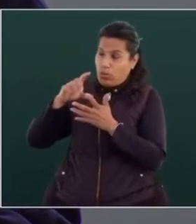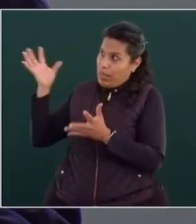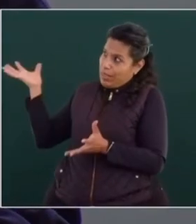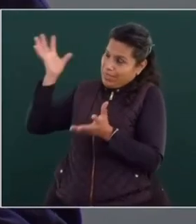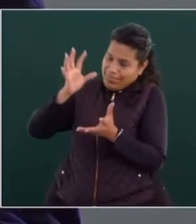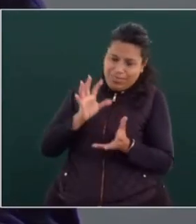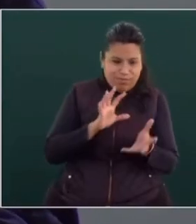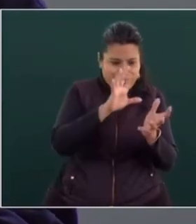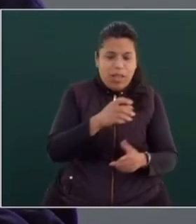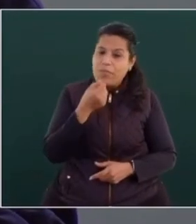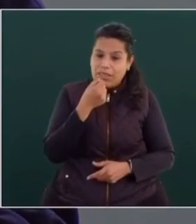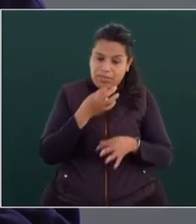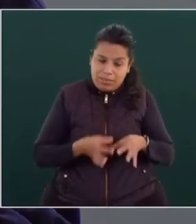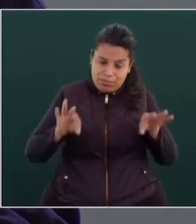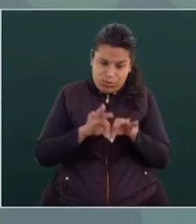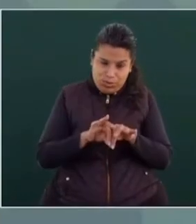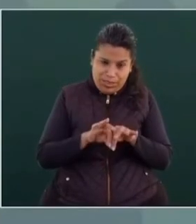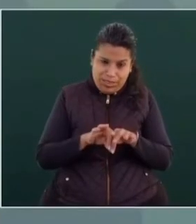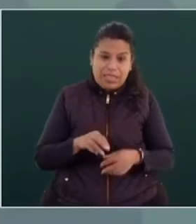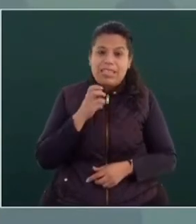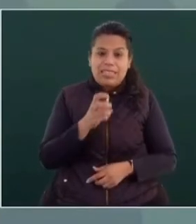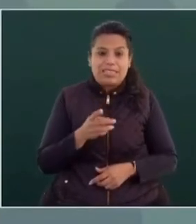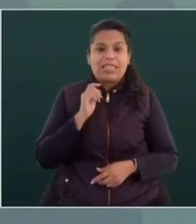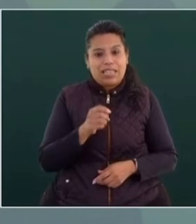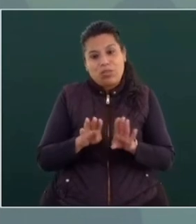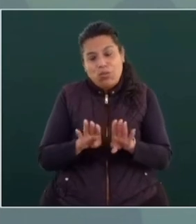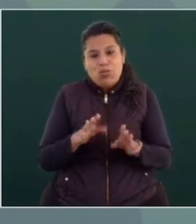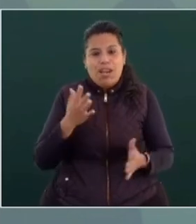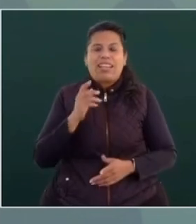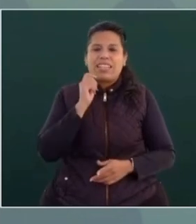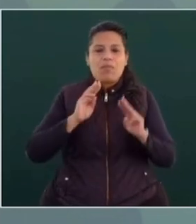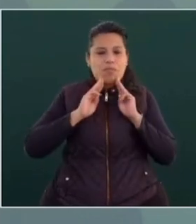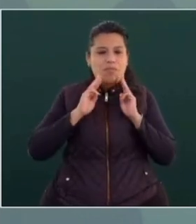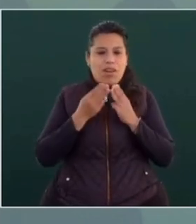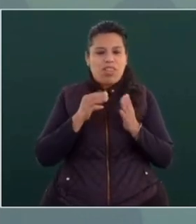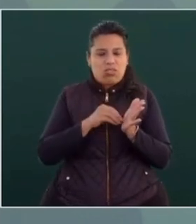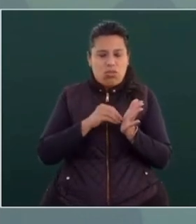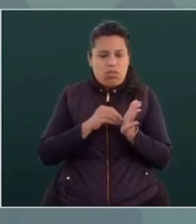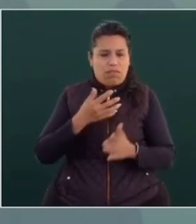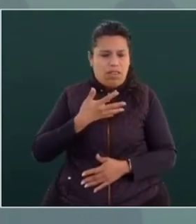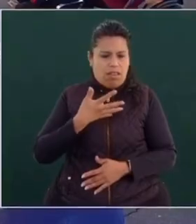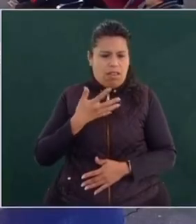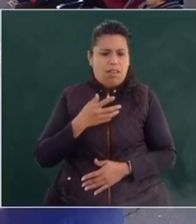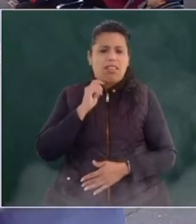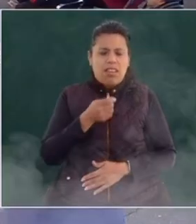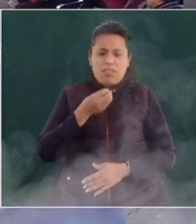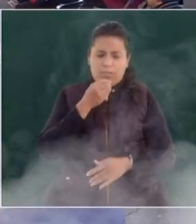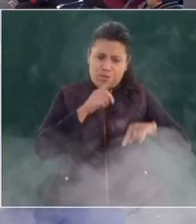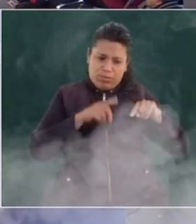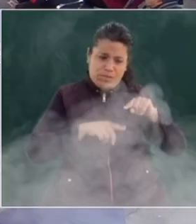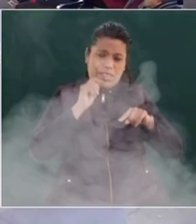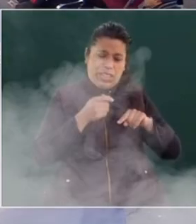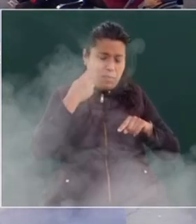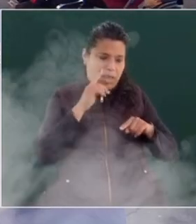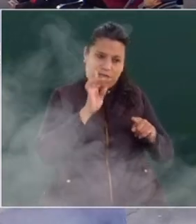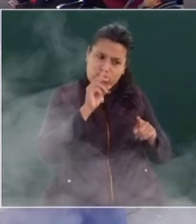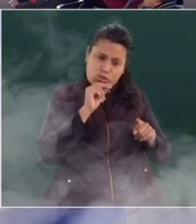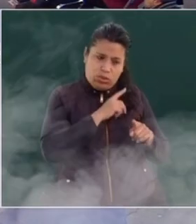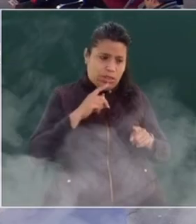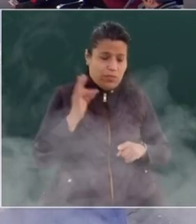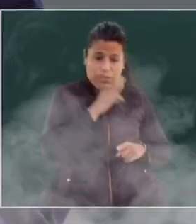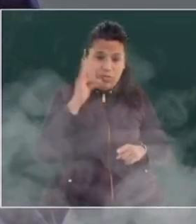se tiene que hacer a un lado, tuvimos que enfrentarnos a una mafia, todavía ahí están, presionando.